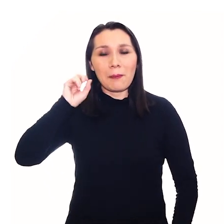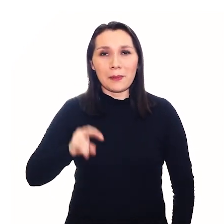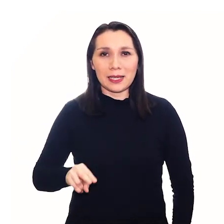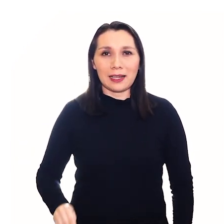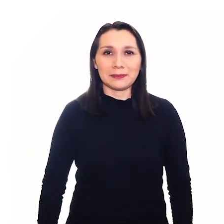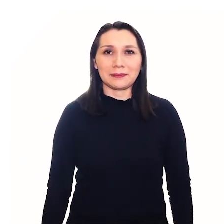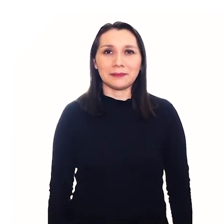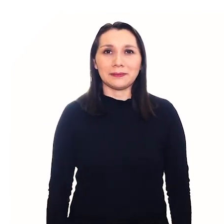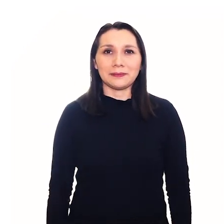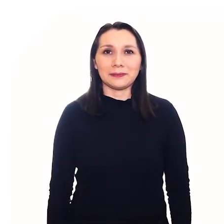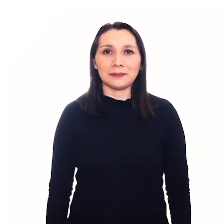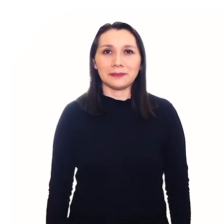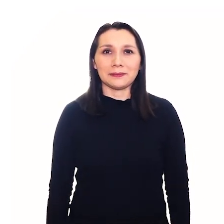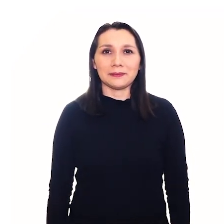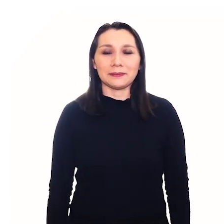apoyo de Anglo American.